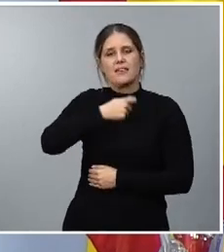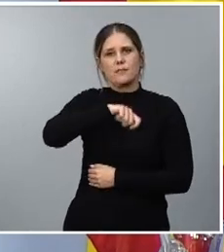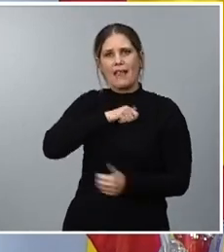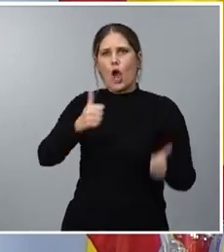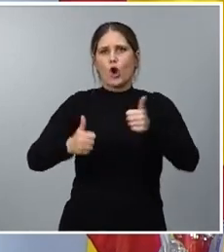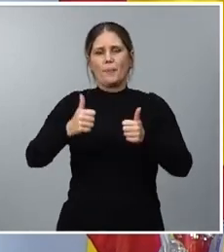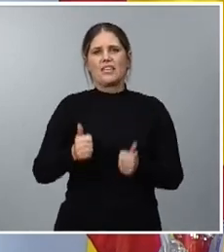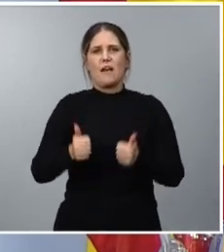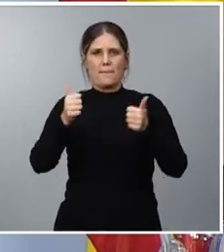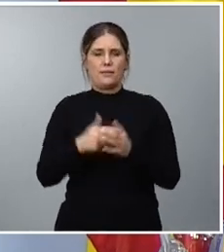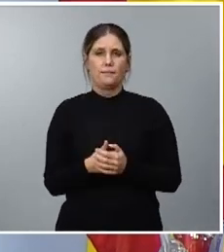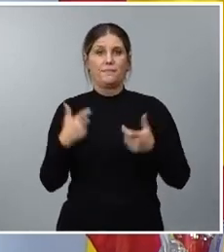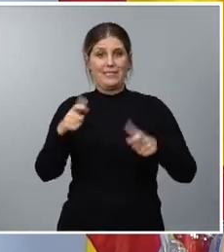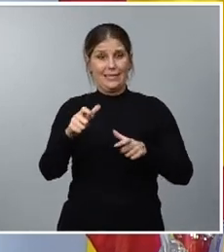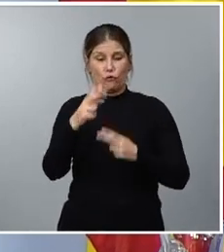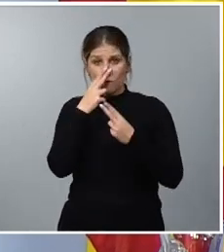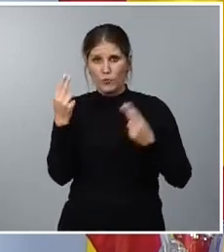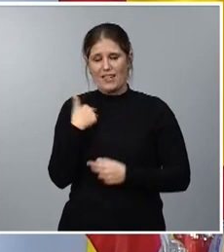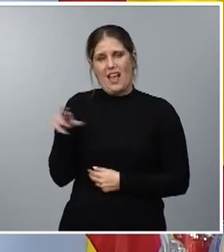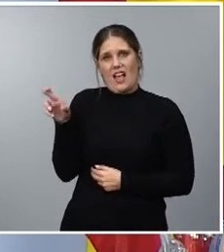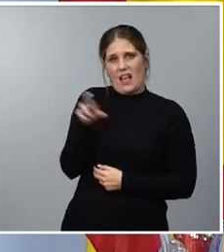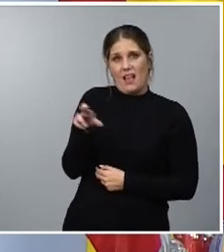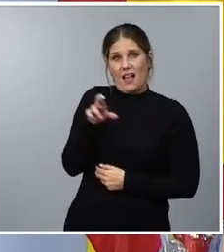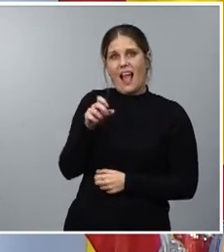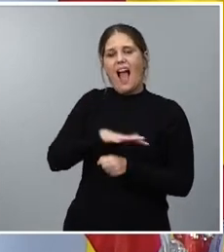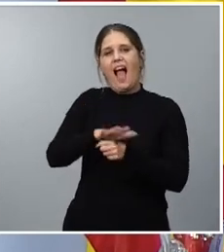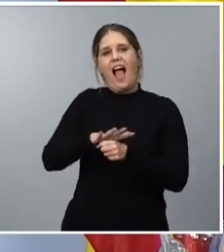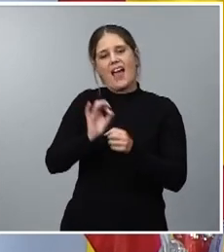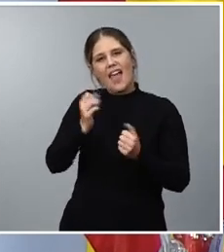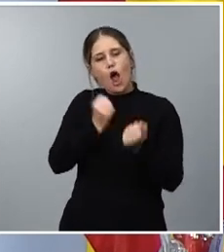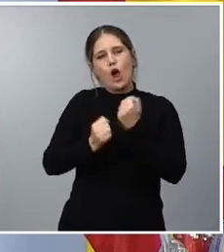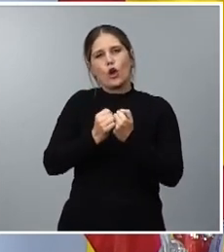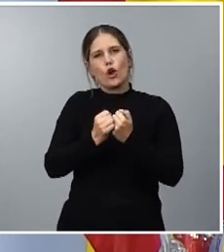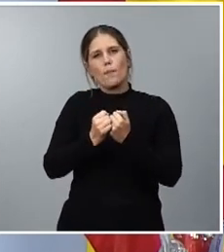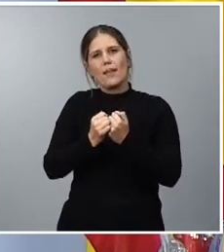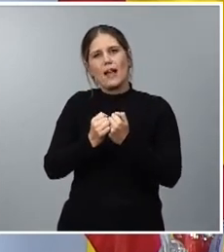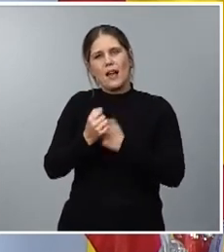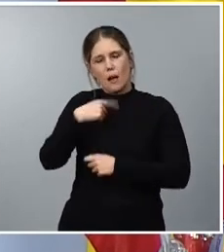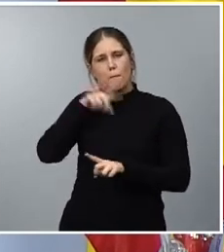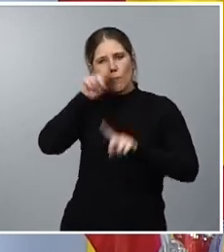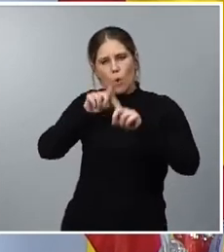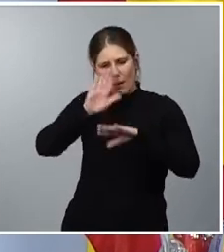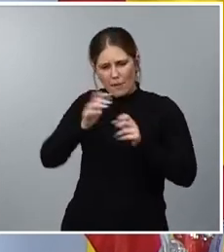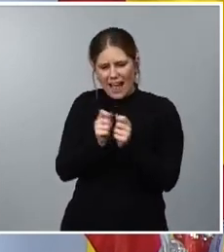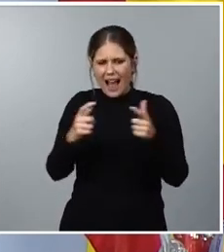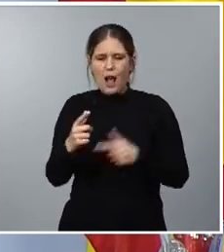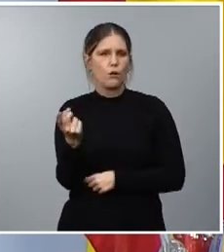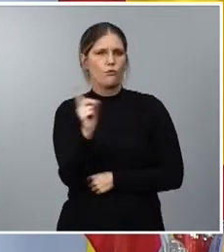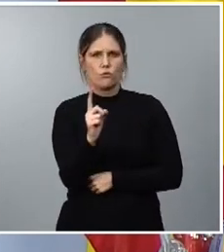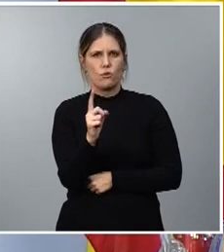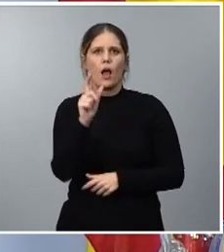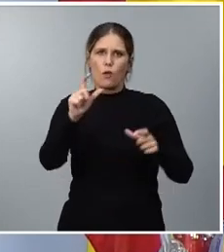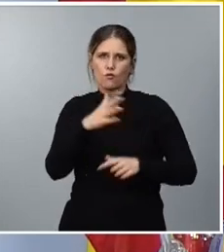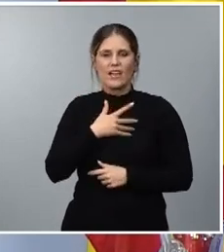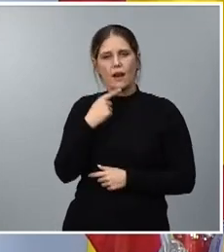El sector público, lo venimos repitiendo desde el área económica, no es un lastre para el crecimiento. Algunos se empeñan